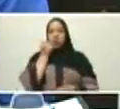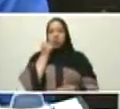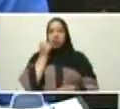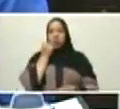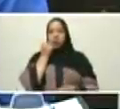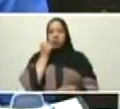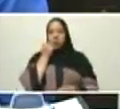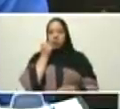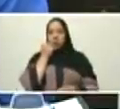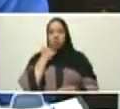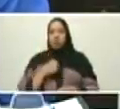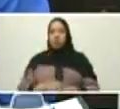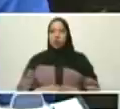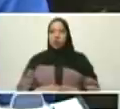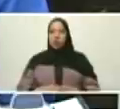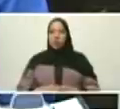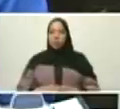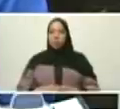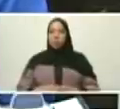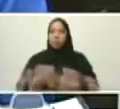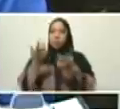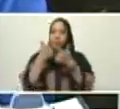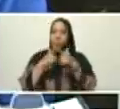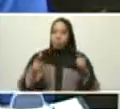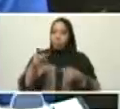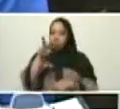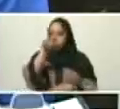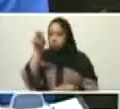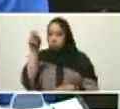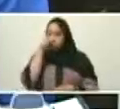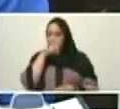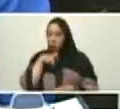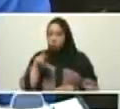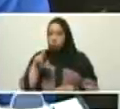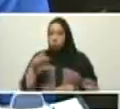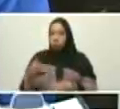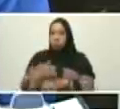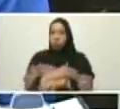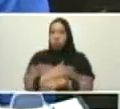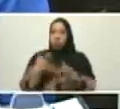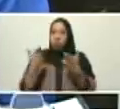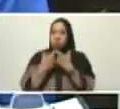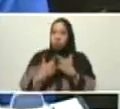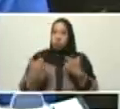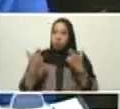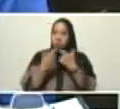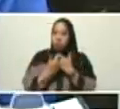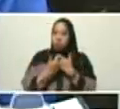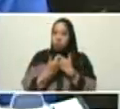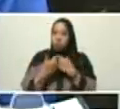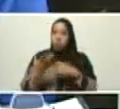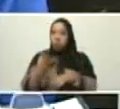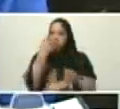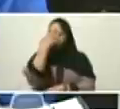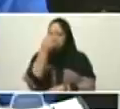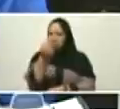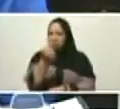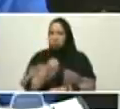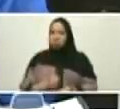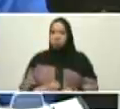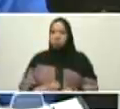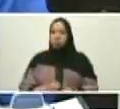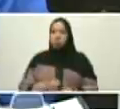cronograma de la lucha de independencia de hace 200 años. Las batallas sin entender el